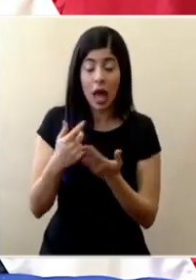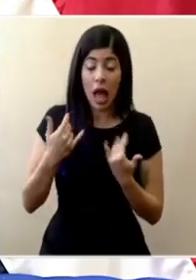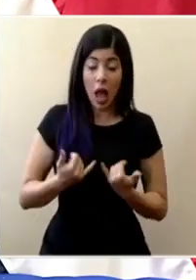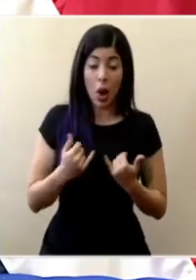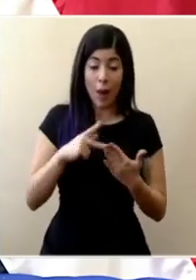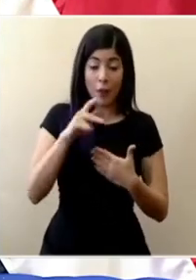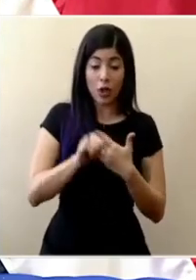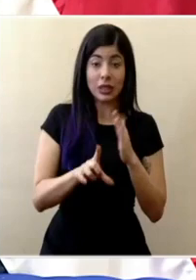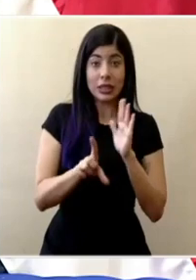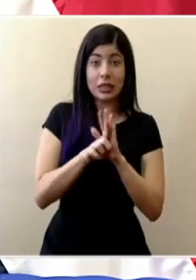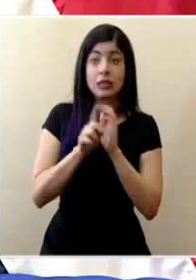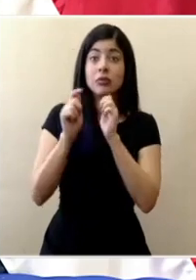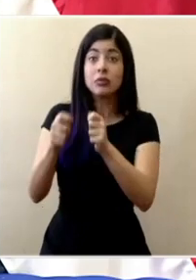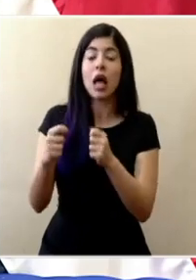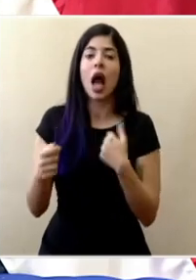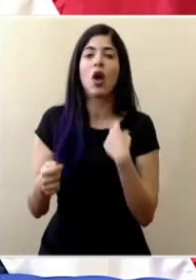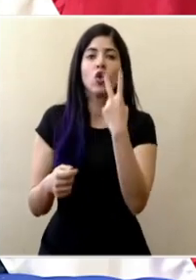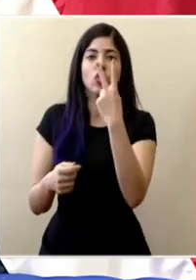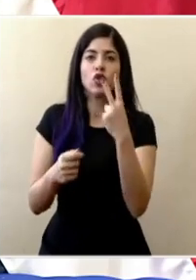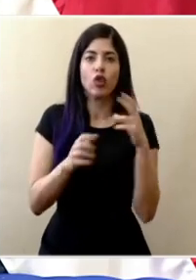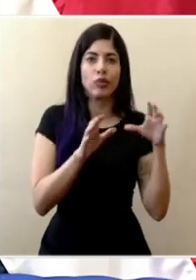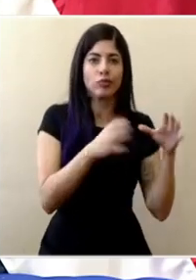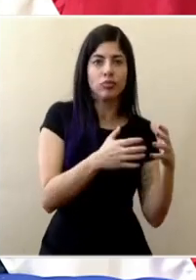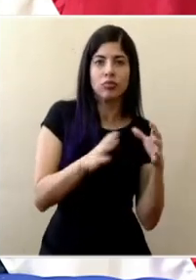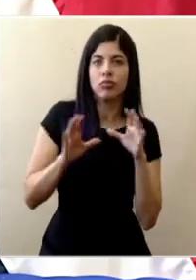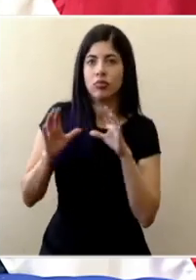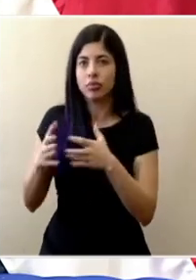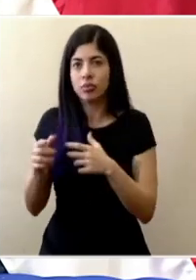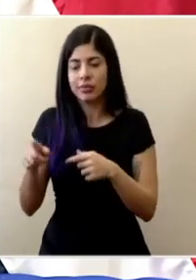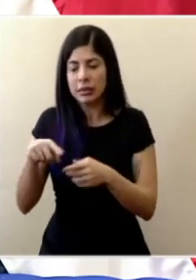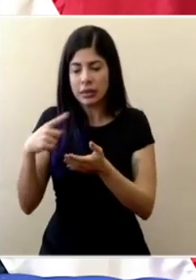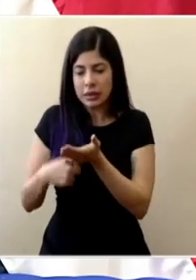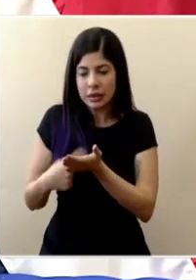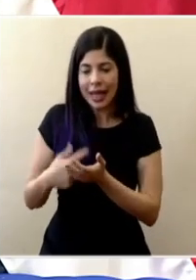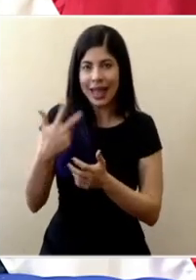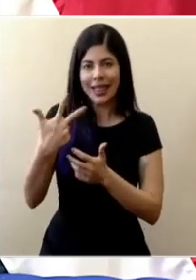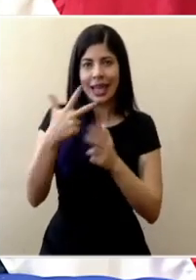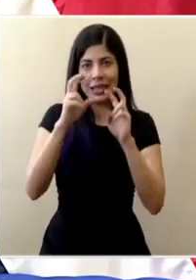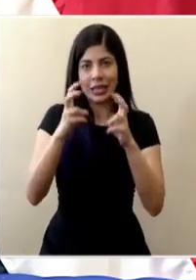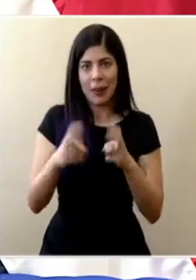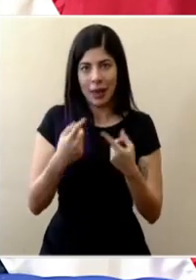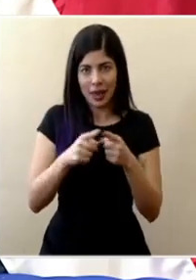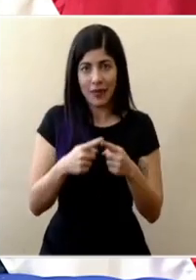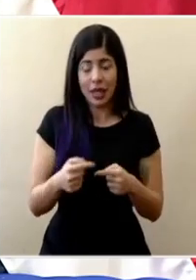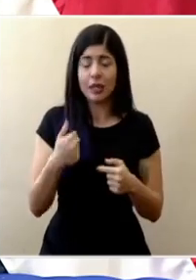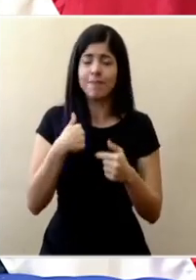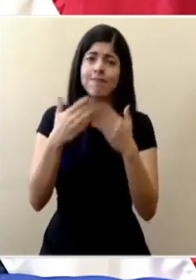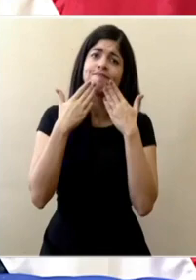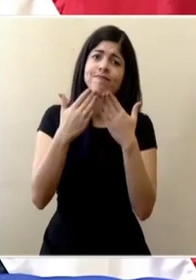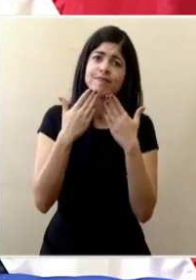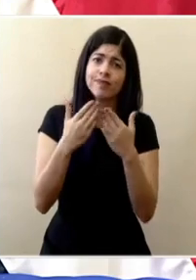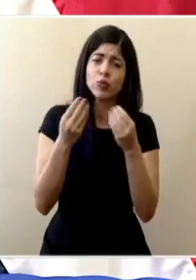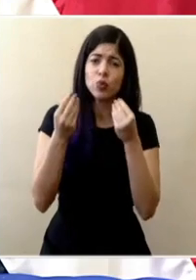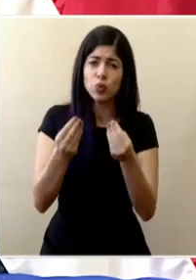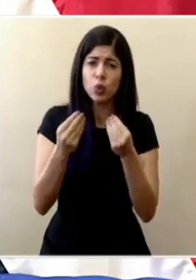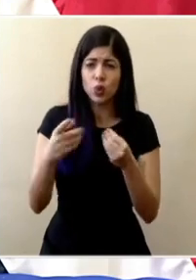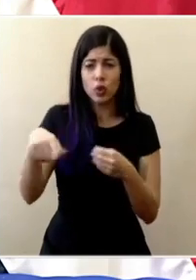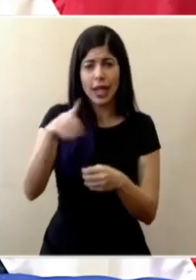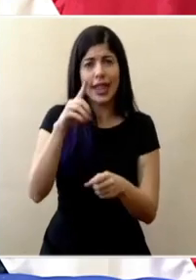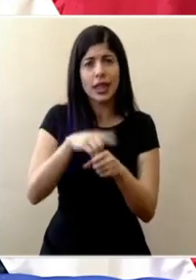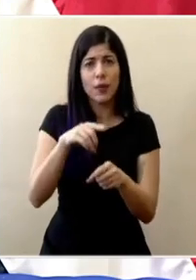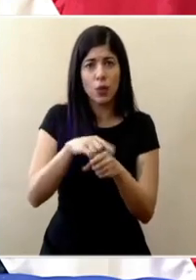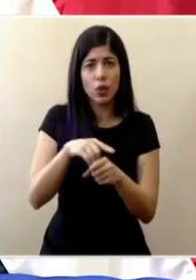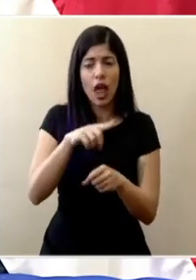estarían convocando hay dos meses de trabajo que están abordando tres temas diferentes y agradezco muchísimo a las señoras y los señores